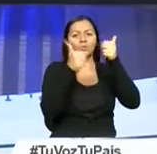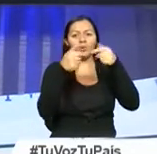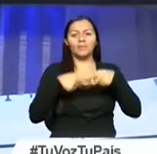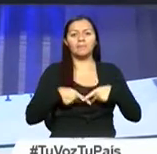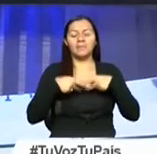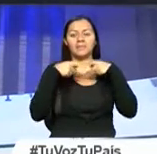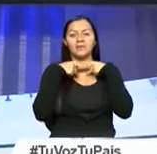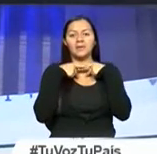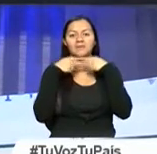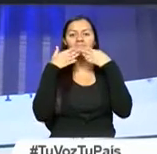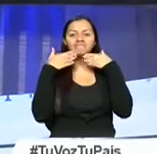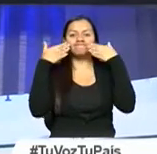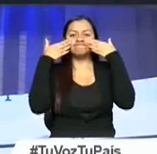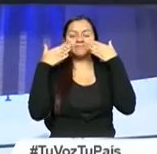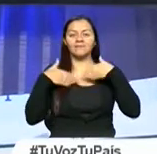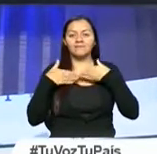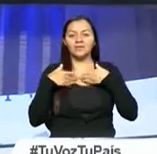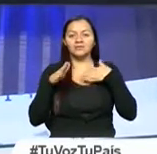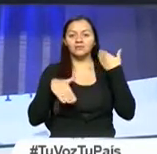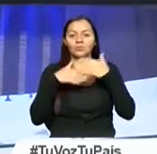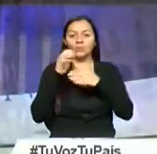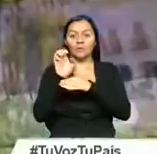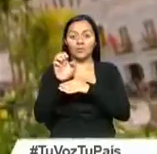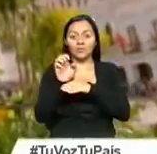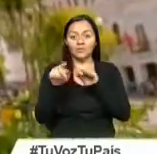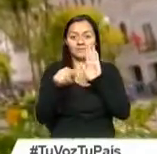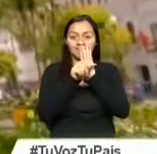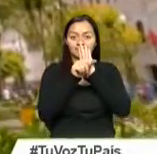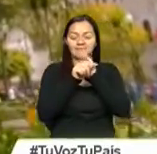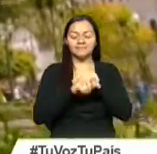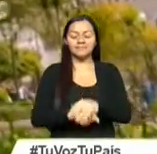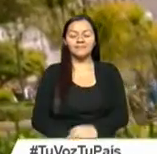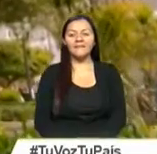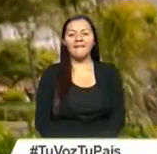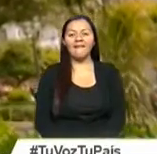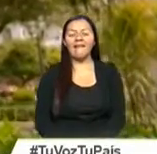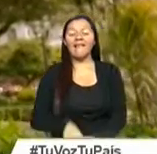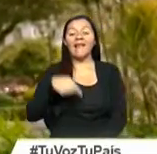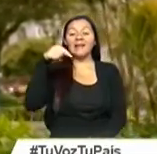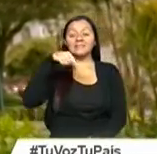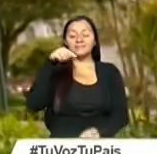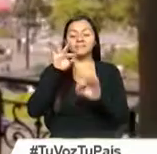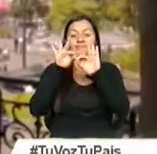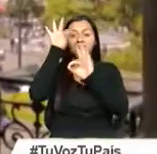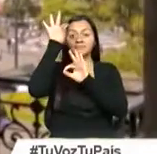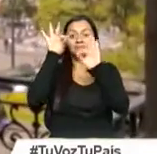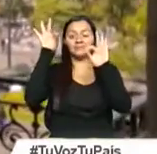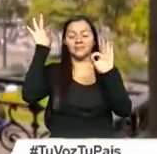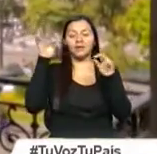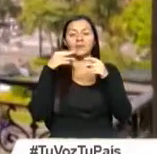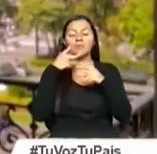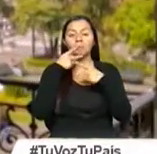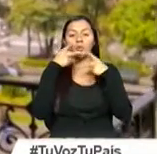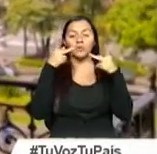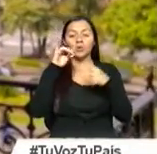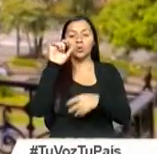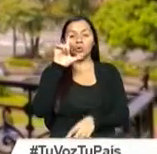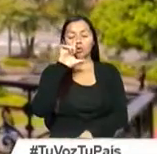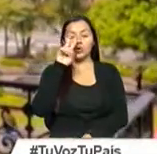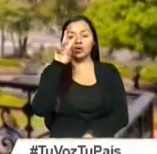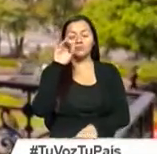que mejoran la calidad de vida de los ecuatorianos. El Índice del Planeta Feliz, publicado en julio de 2016,